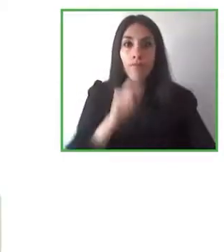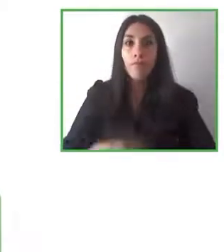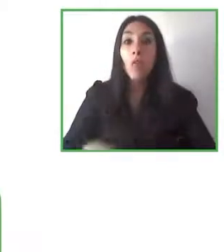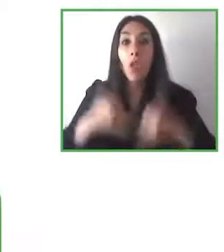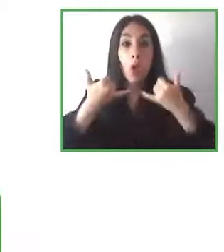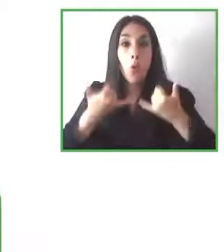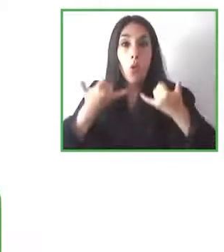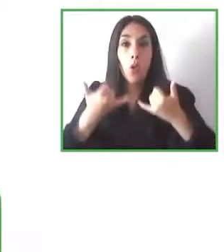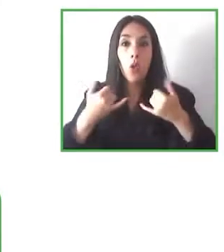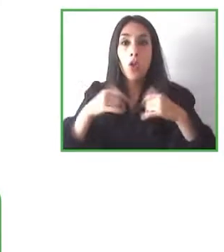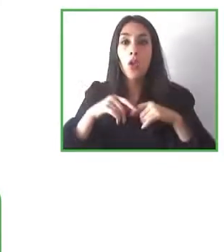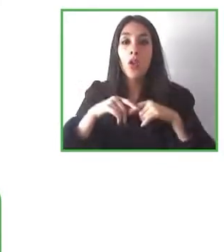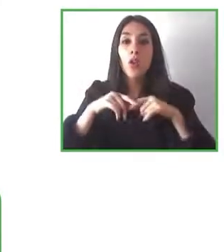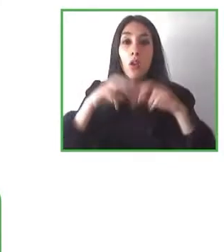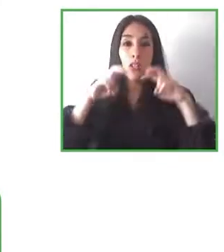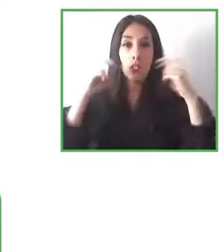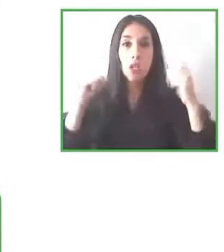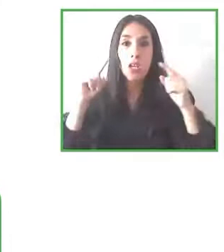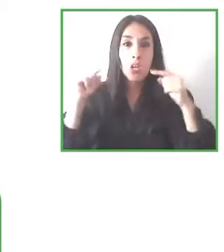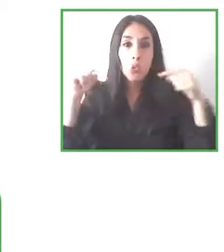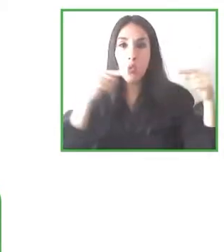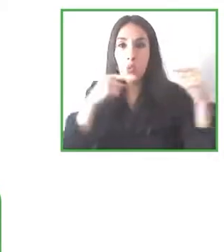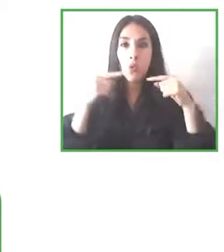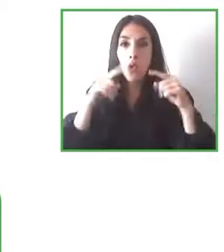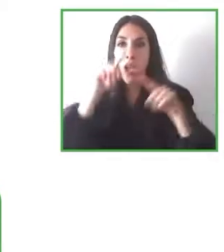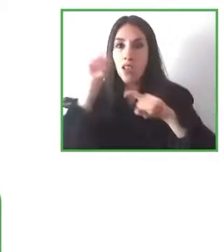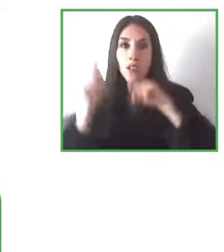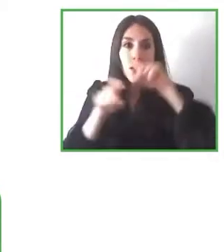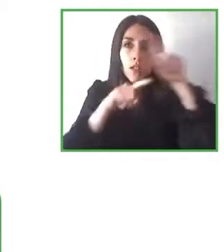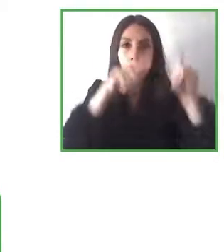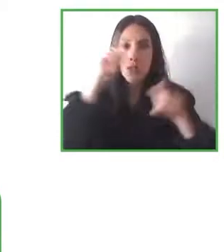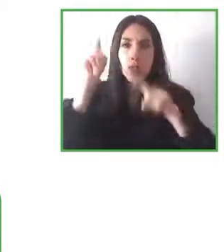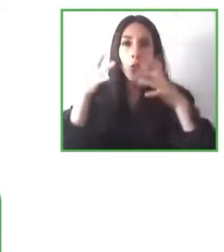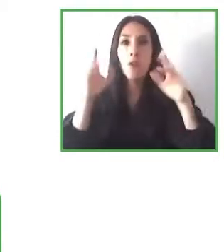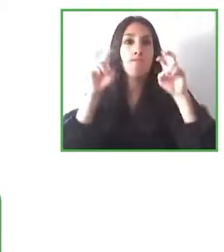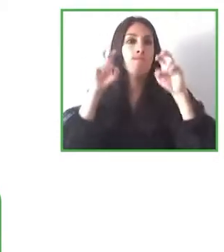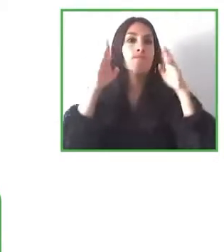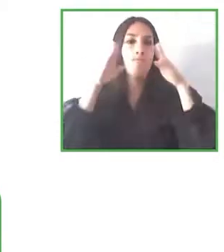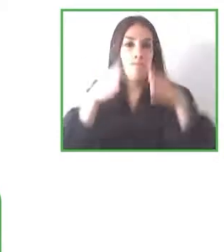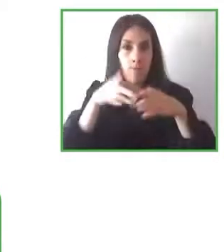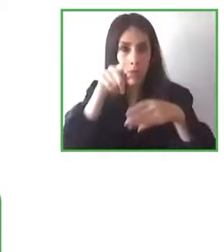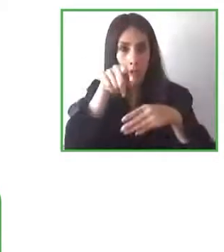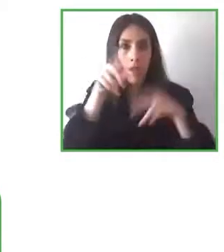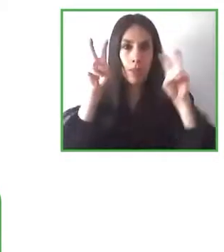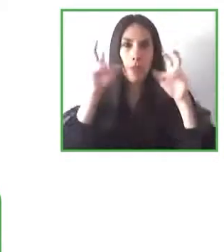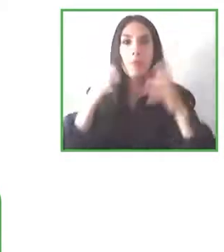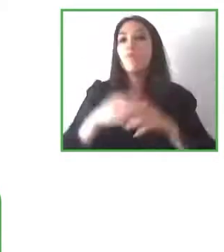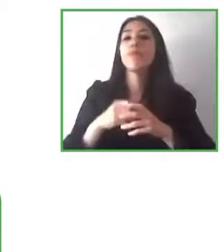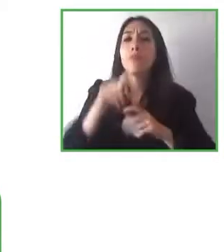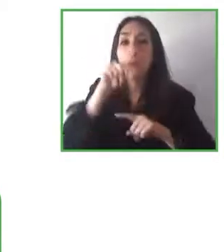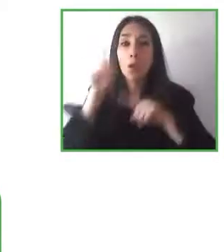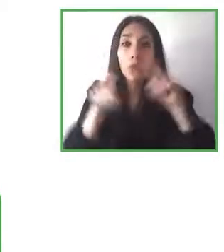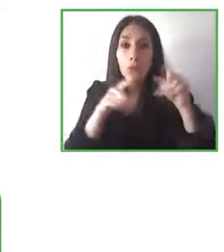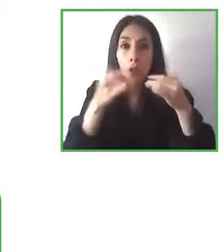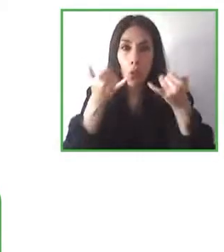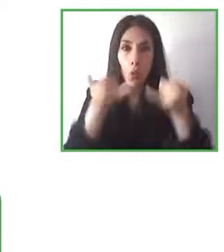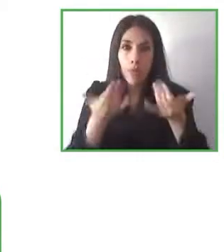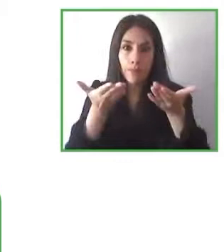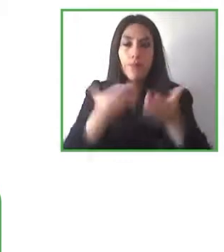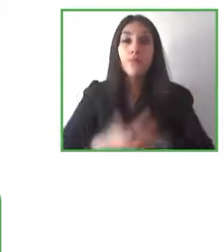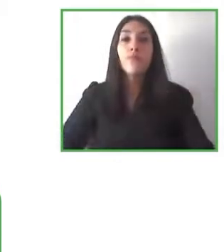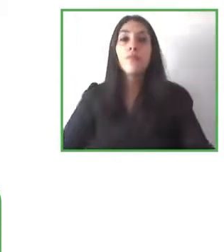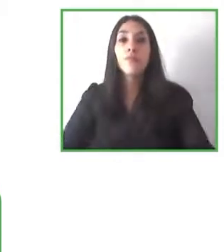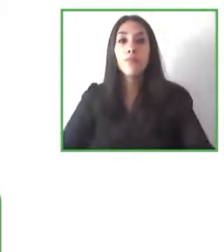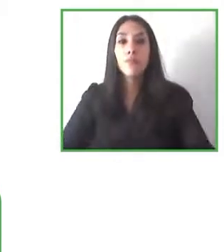preguntas. Vamos a comenzar con Pablo. Pablo, por favor. Tenía un par de preguntas muy específicas para ti. La